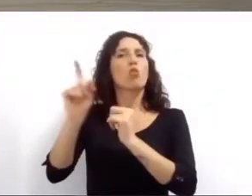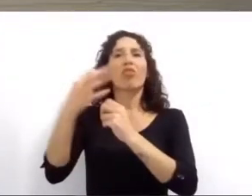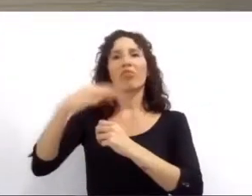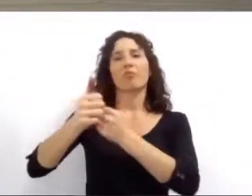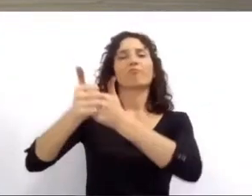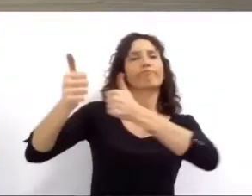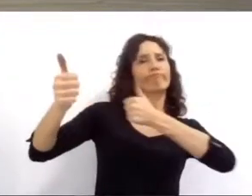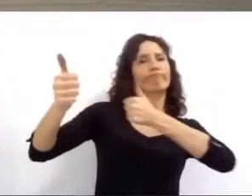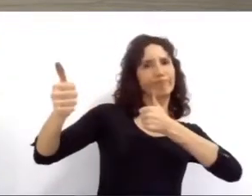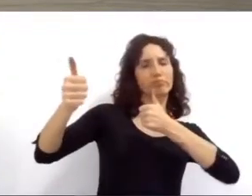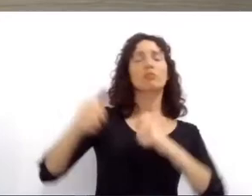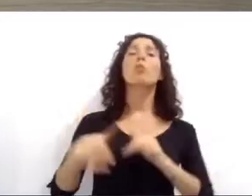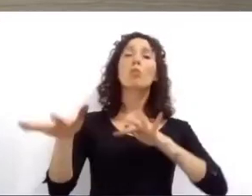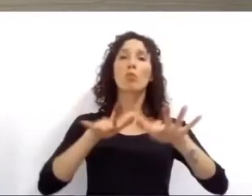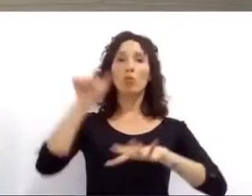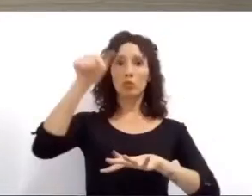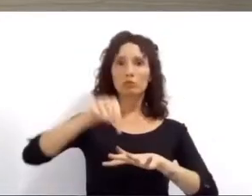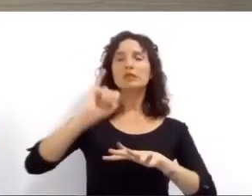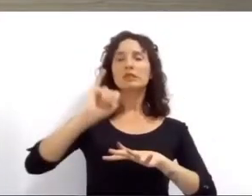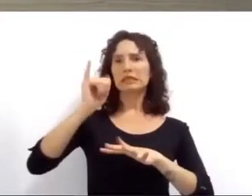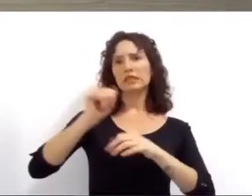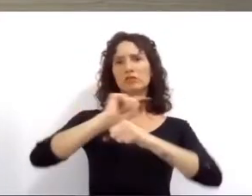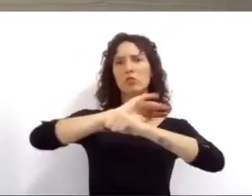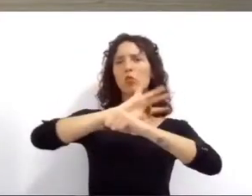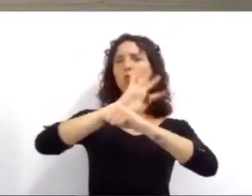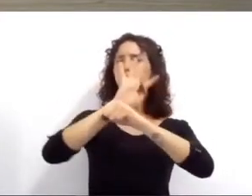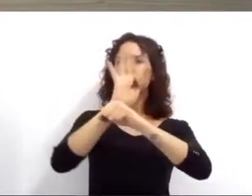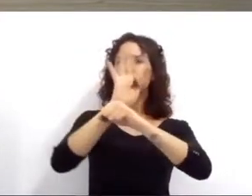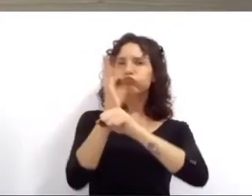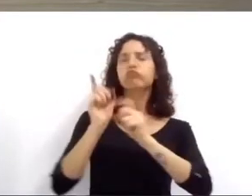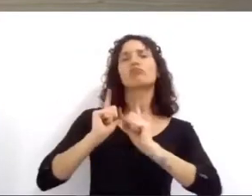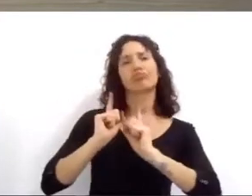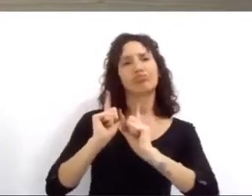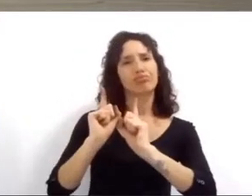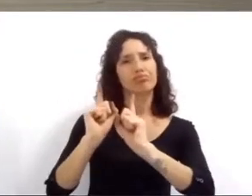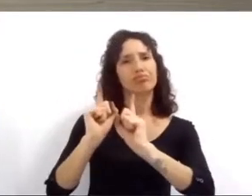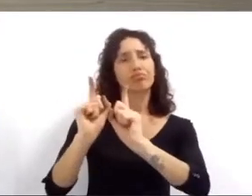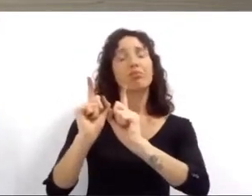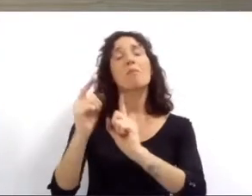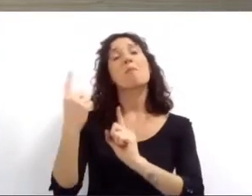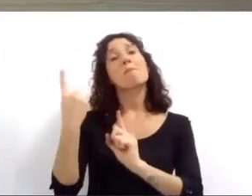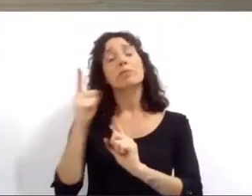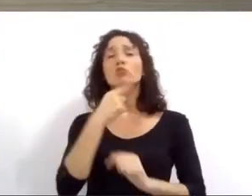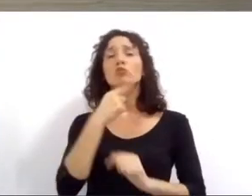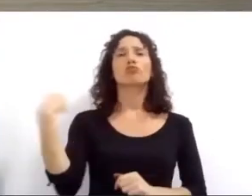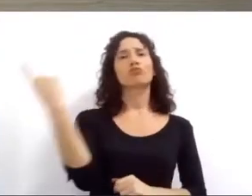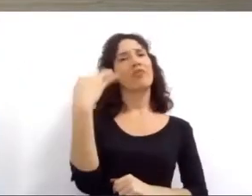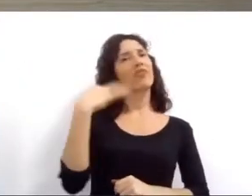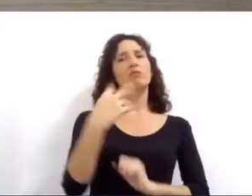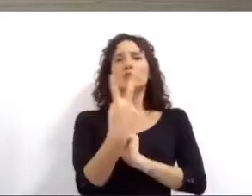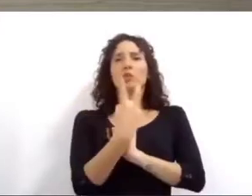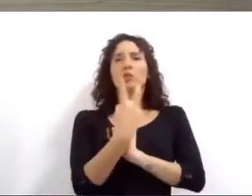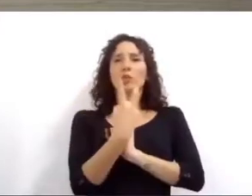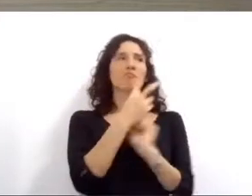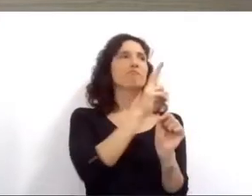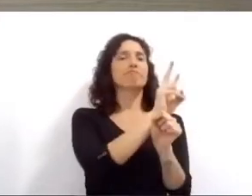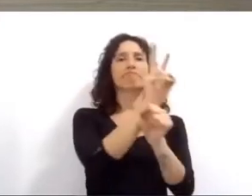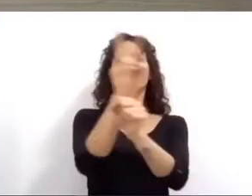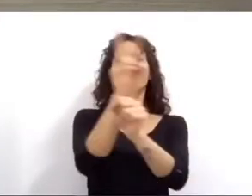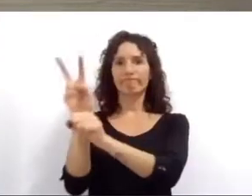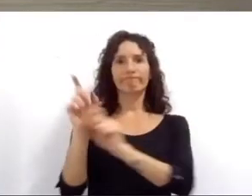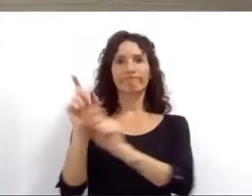pandemia continúa, y remarco, tenemos que seguir cuidándonos. Empiezan a aparecer las